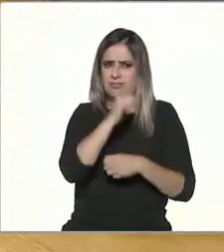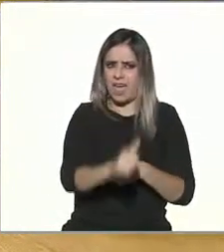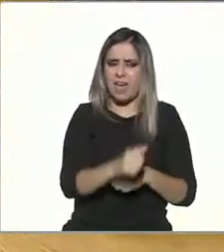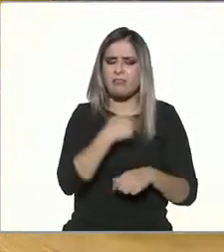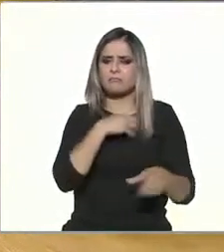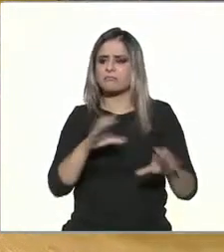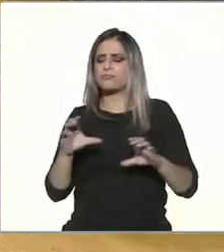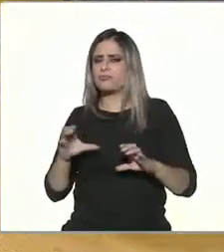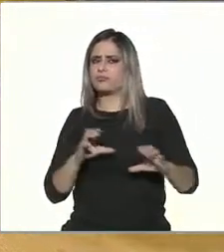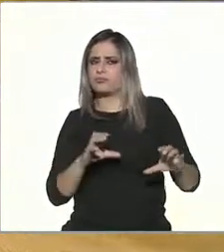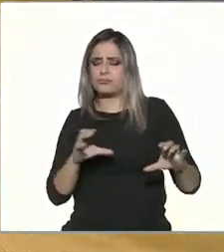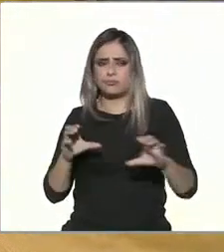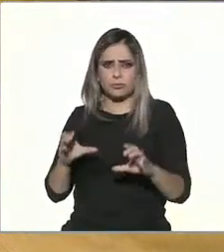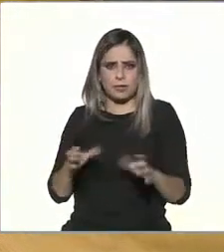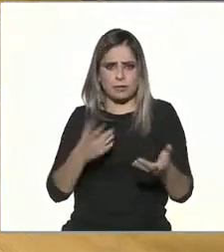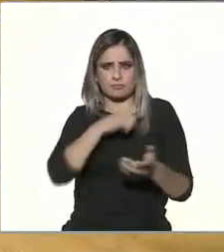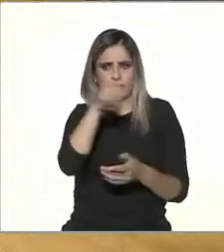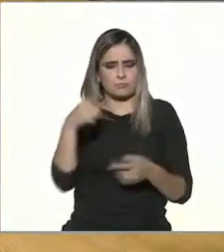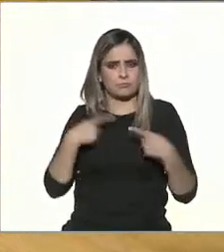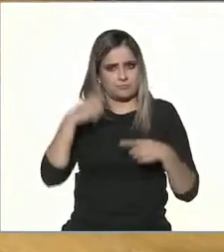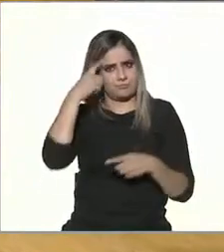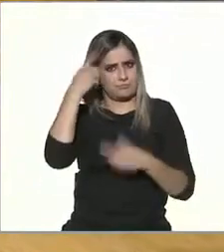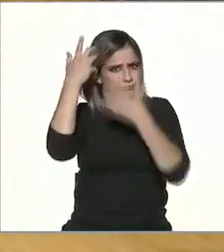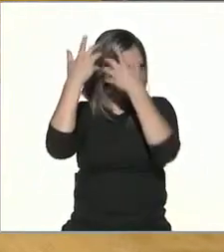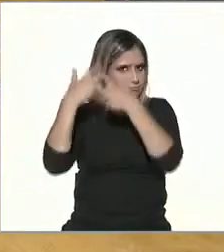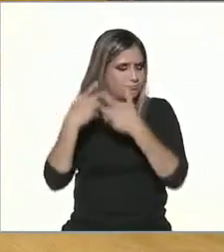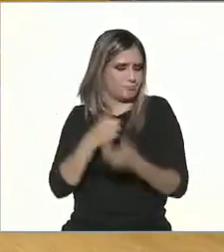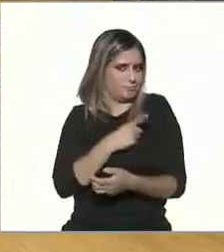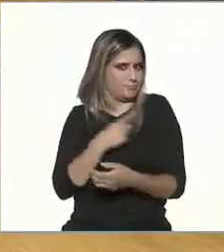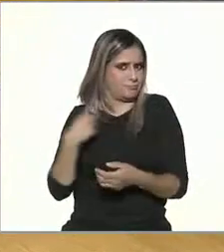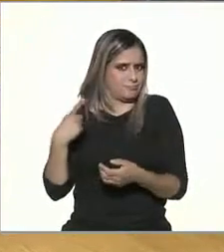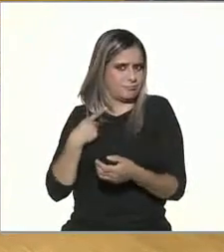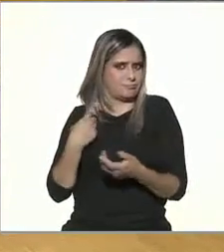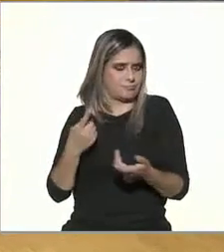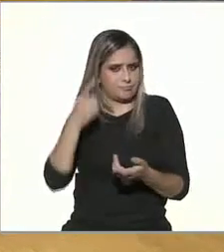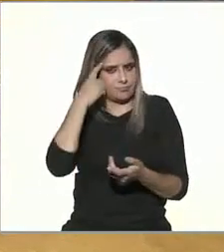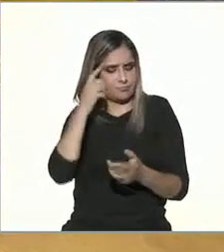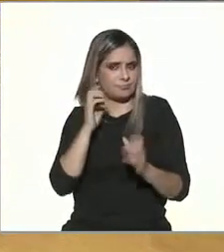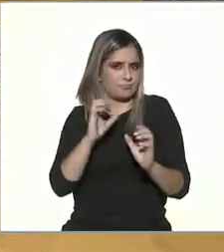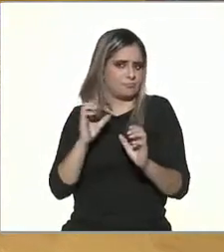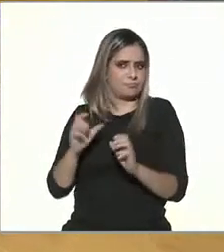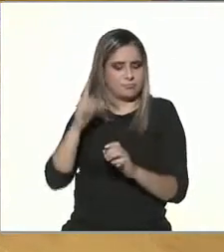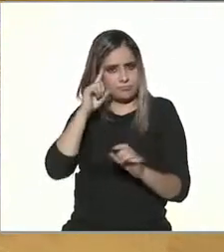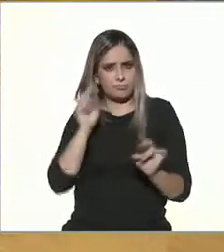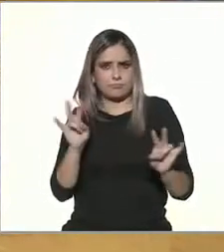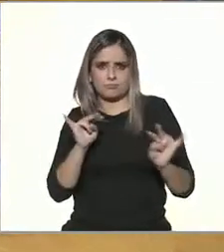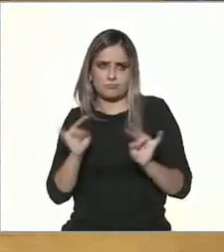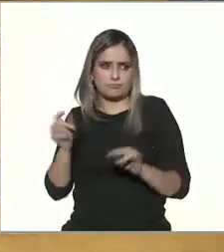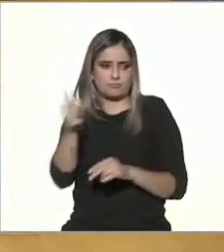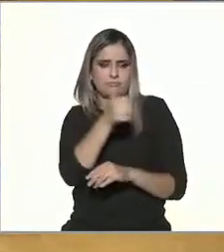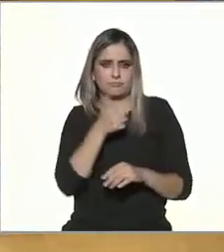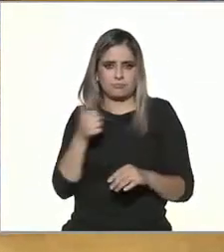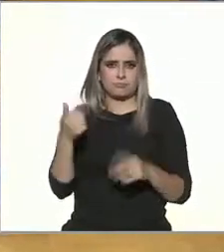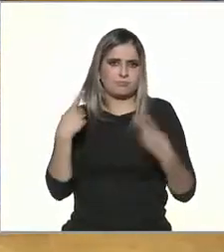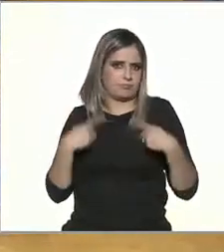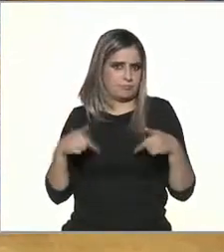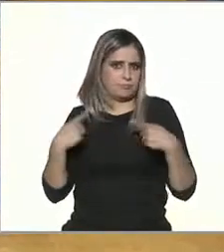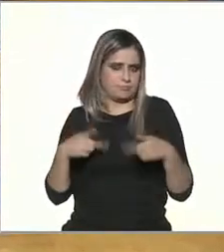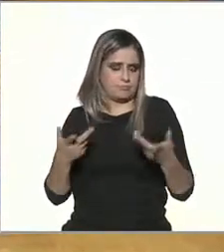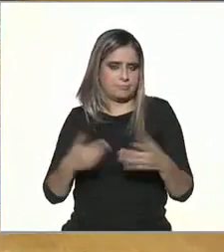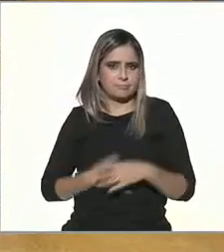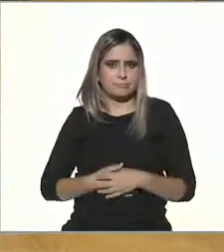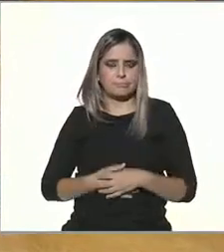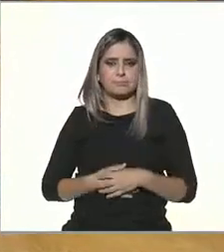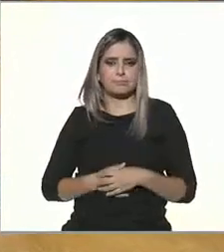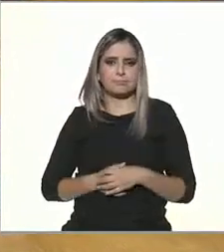queremos que alguien nos diga cómo actuar, sino más bien que estamos críticos empezando por nosotros mismos y ver cómo avanzamos.